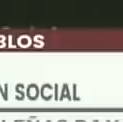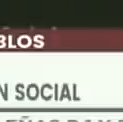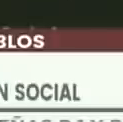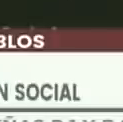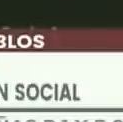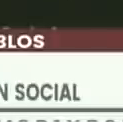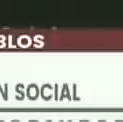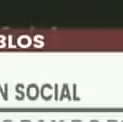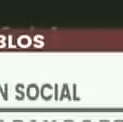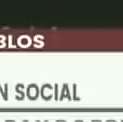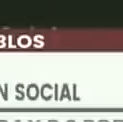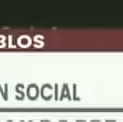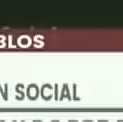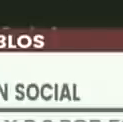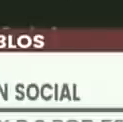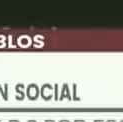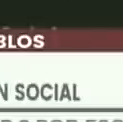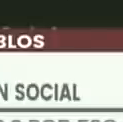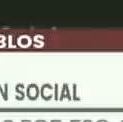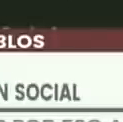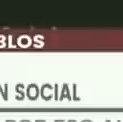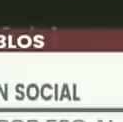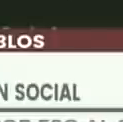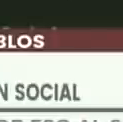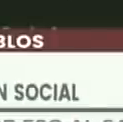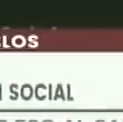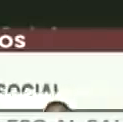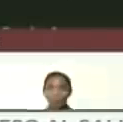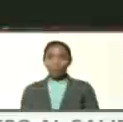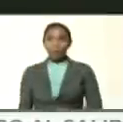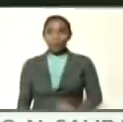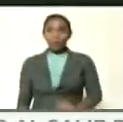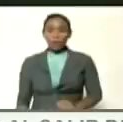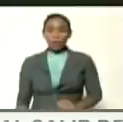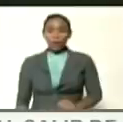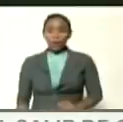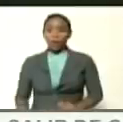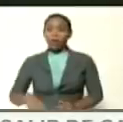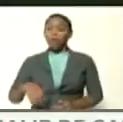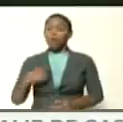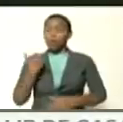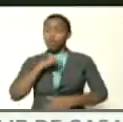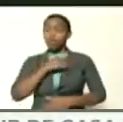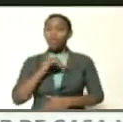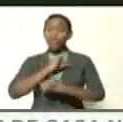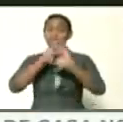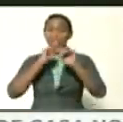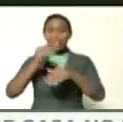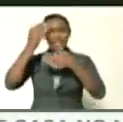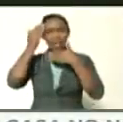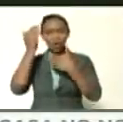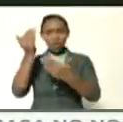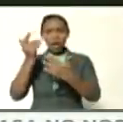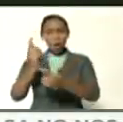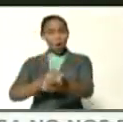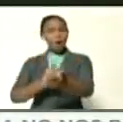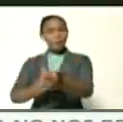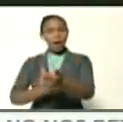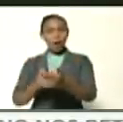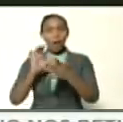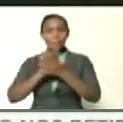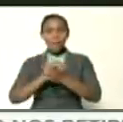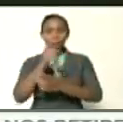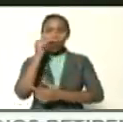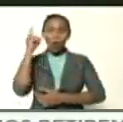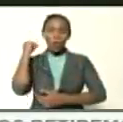Fin de la cita. Como se dice, estamos muy felices de saludar a nuestros hermanos, amigos